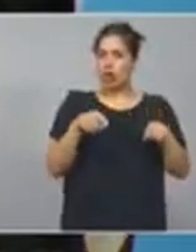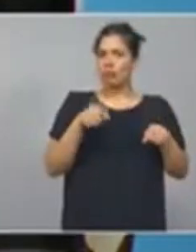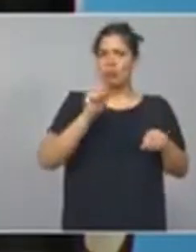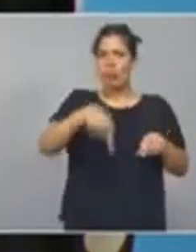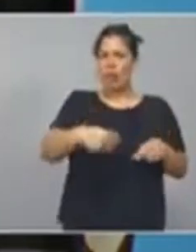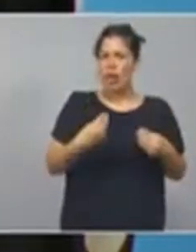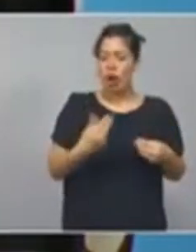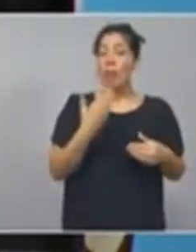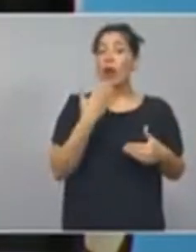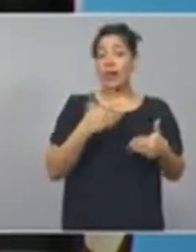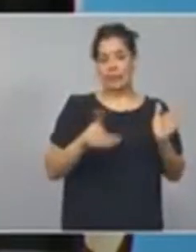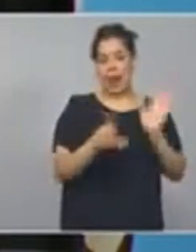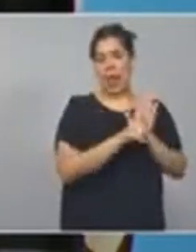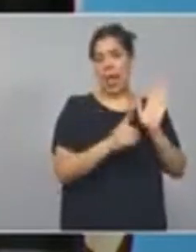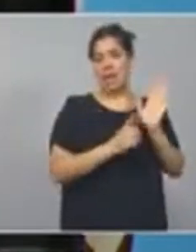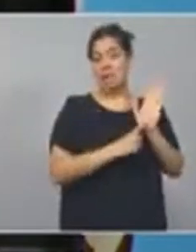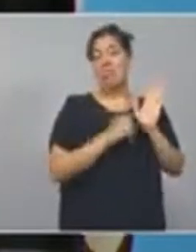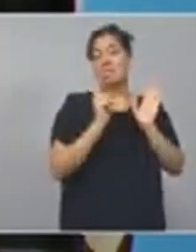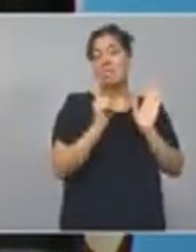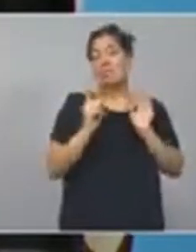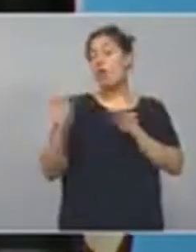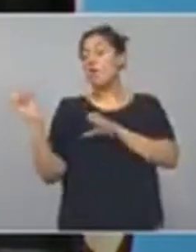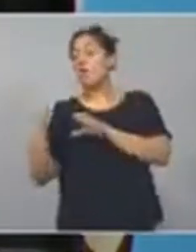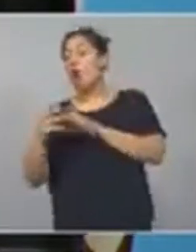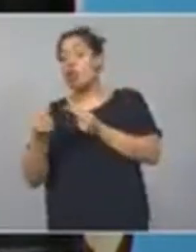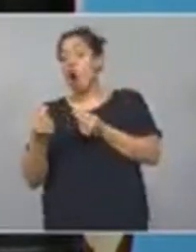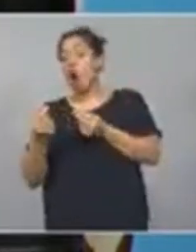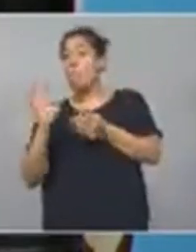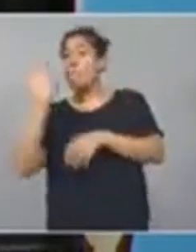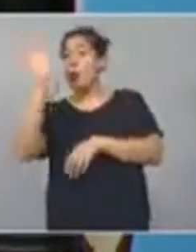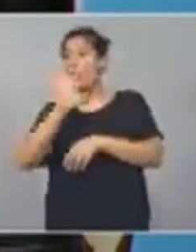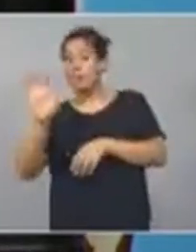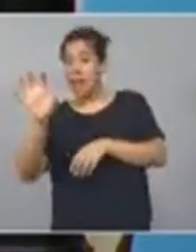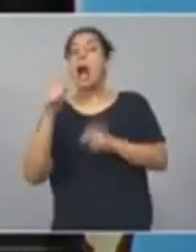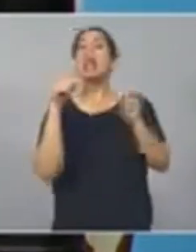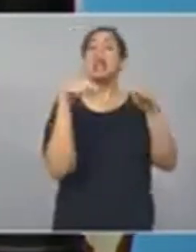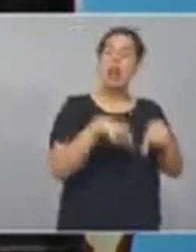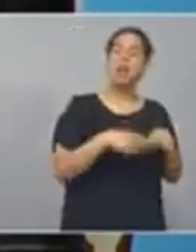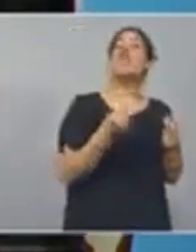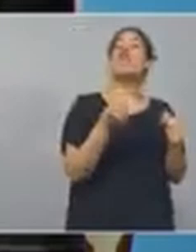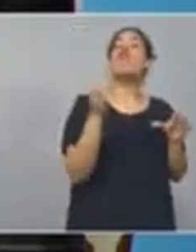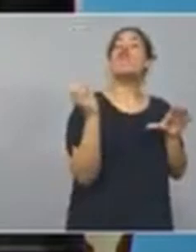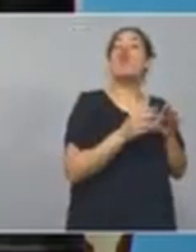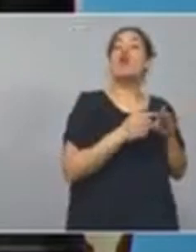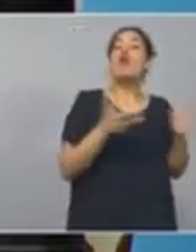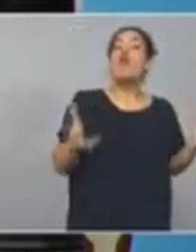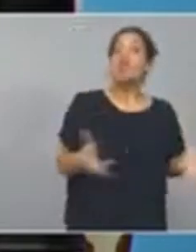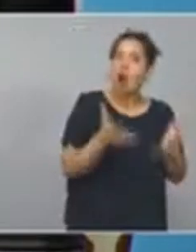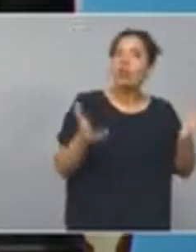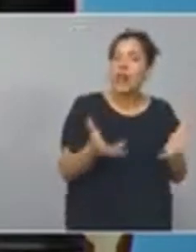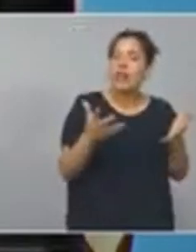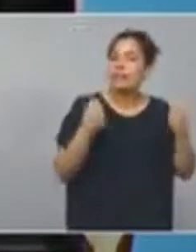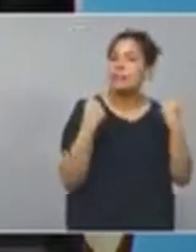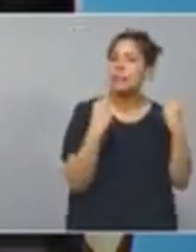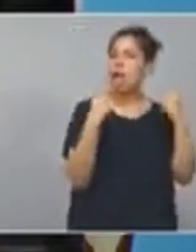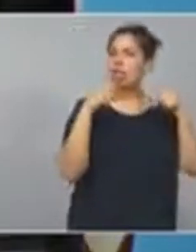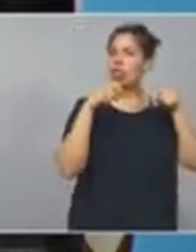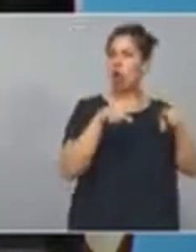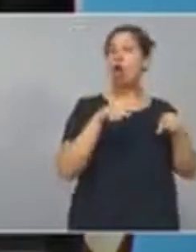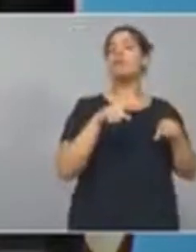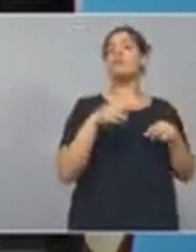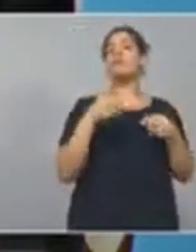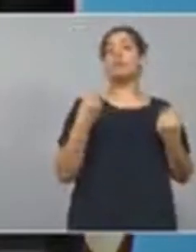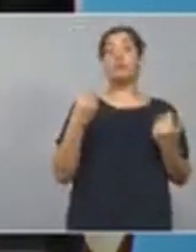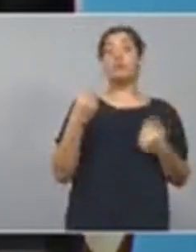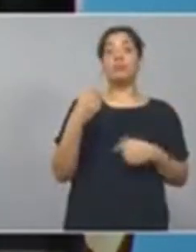como había pasado con el fondo provincial, un fondo de fortalecimiento. A la provincia, también verificada en el Congreso de la Nación, que